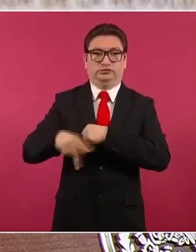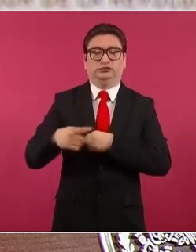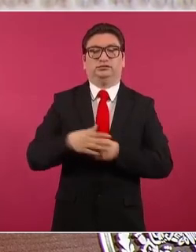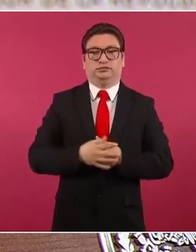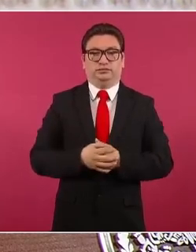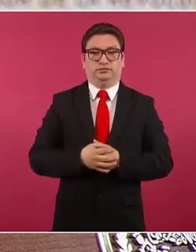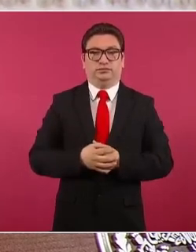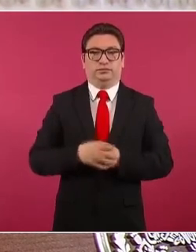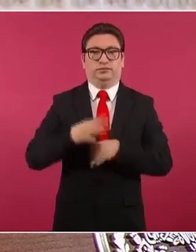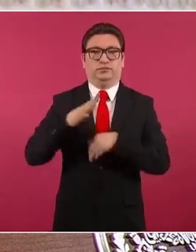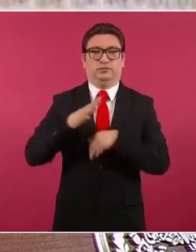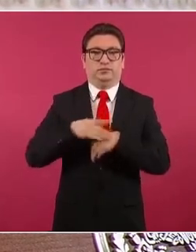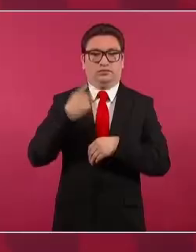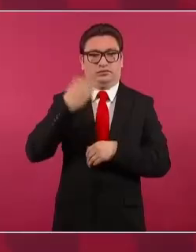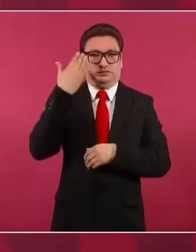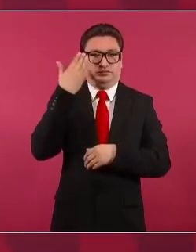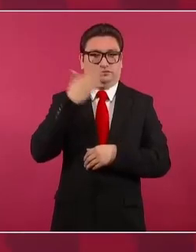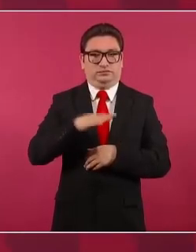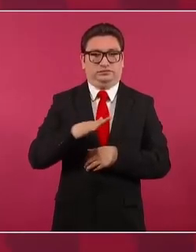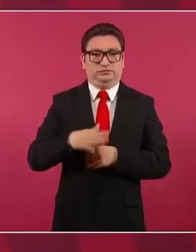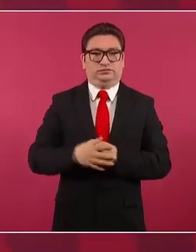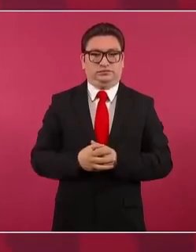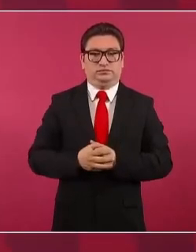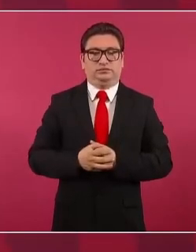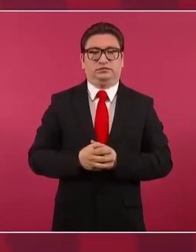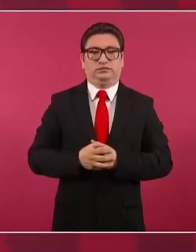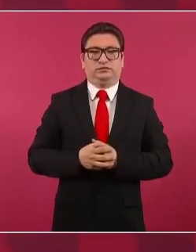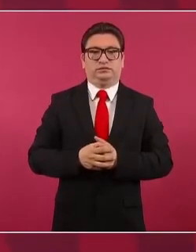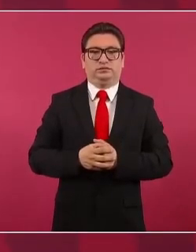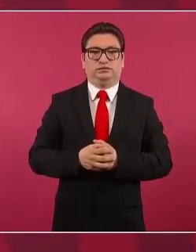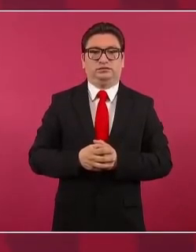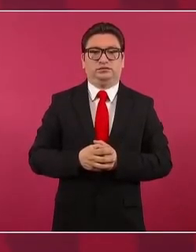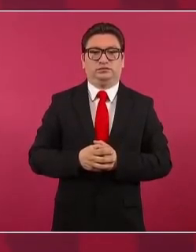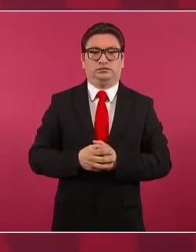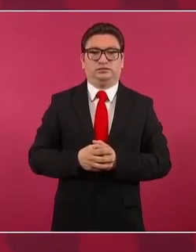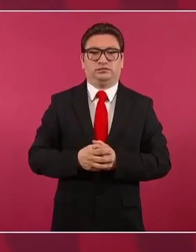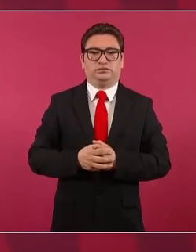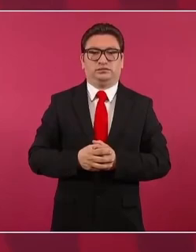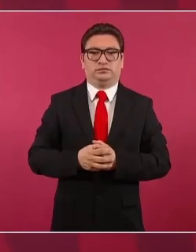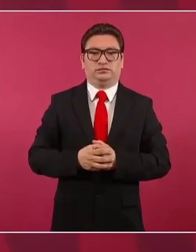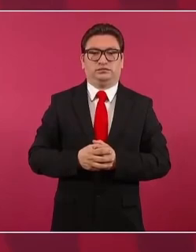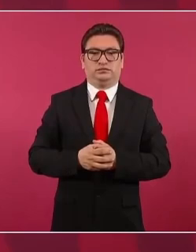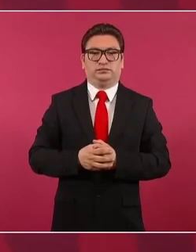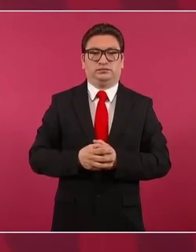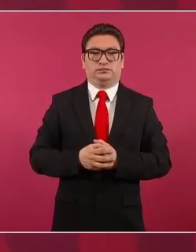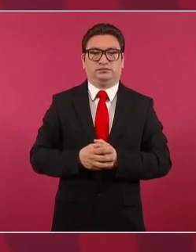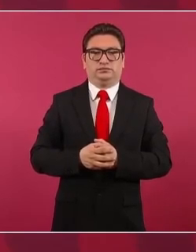pasar el Darien, pues